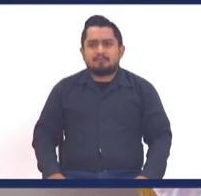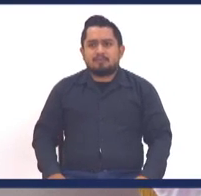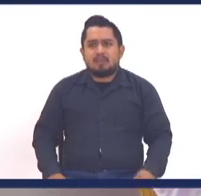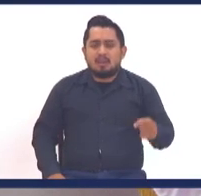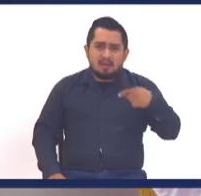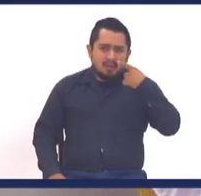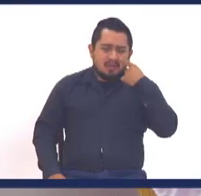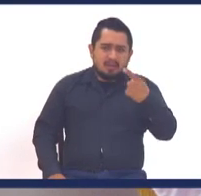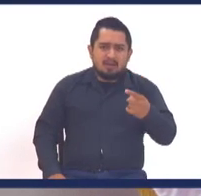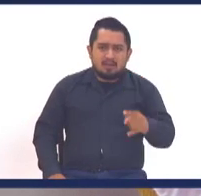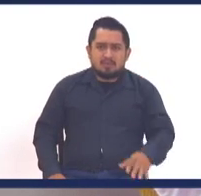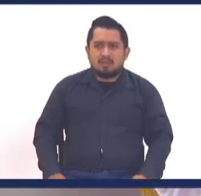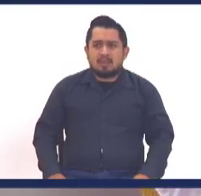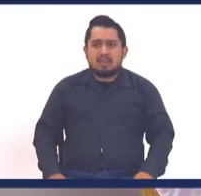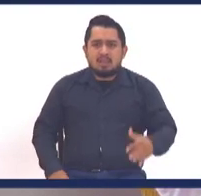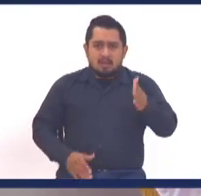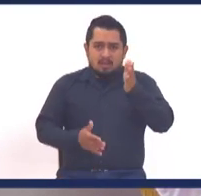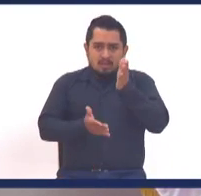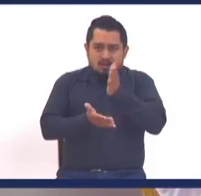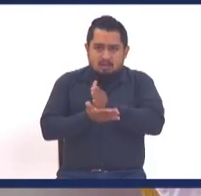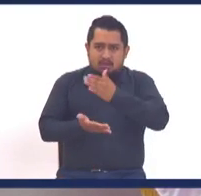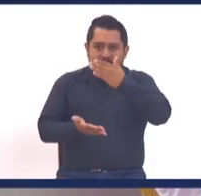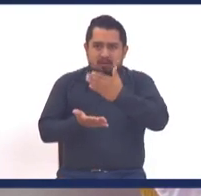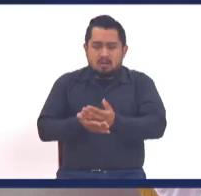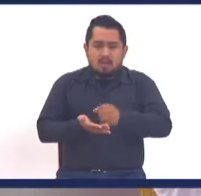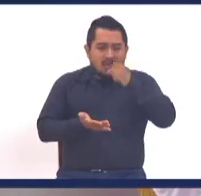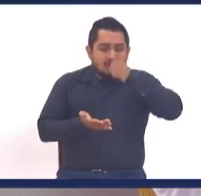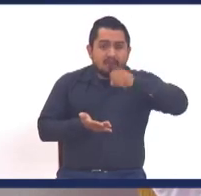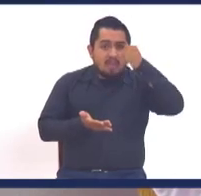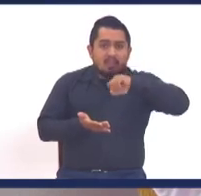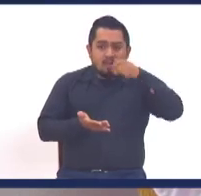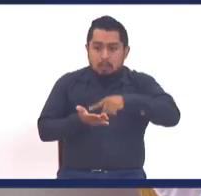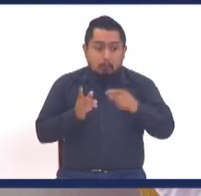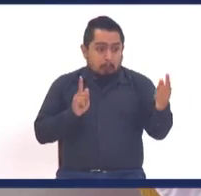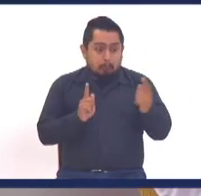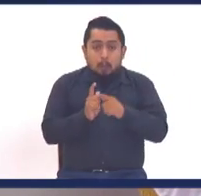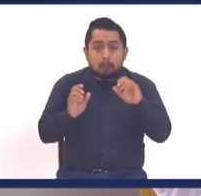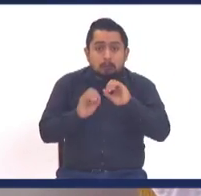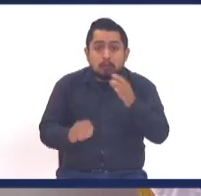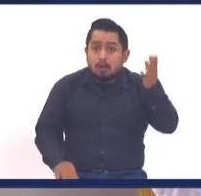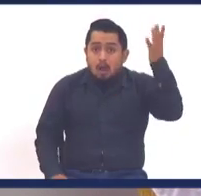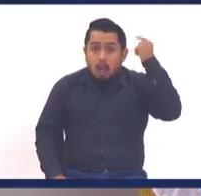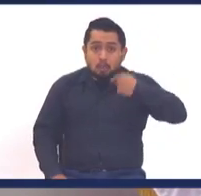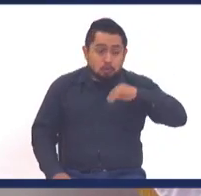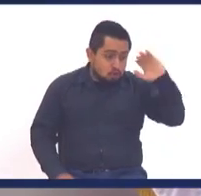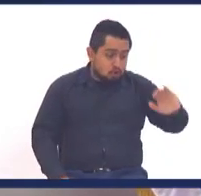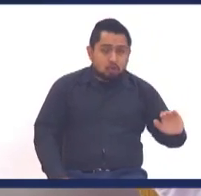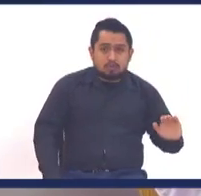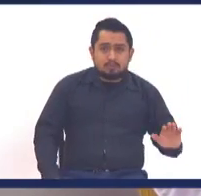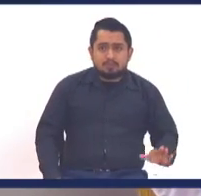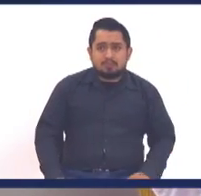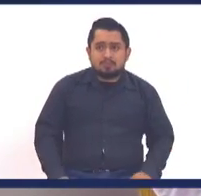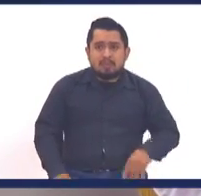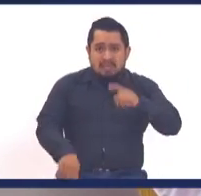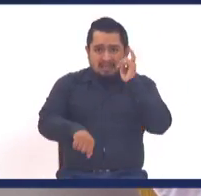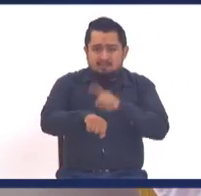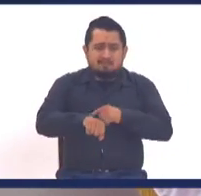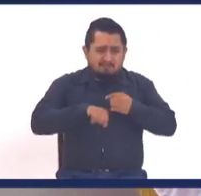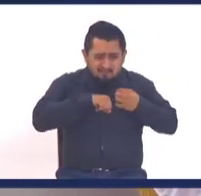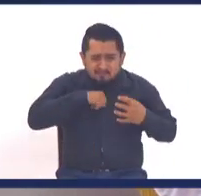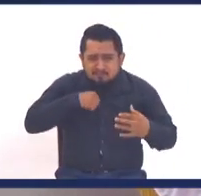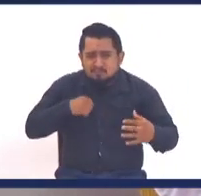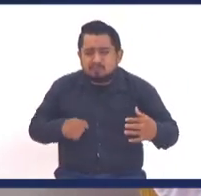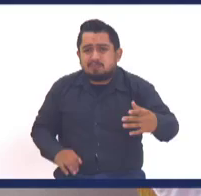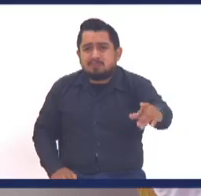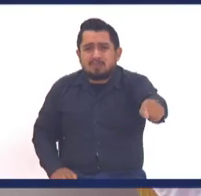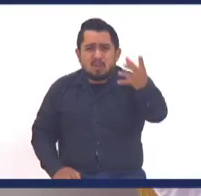pero yo no conocía, los pasteles, de sorbete, o de helado, entonces les he contado, a lo largo de mi carrera, aquí en la iglesia,